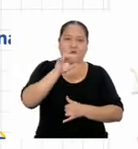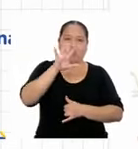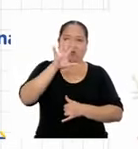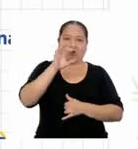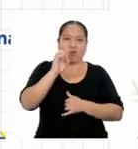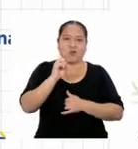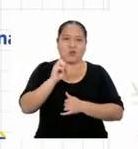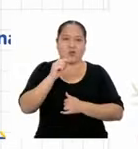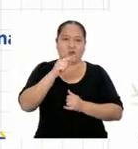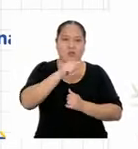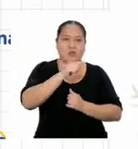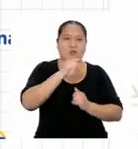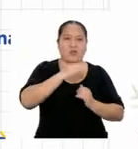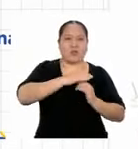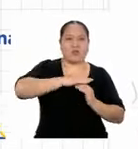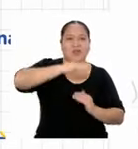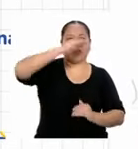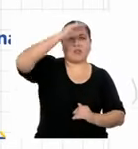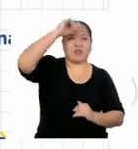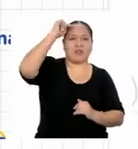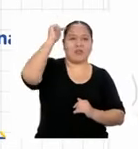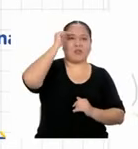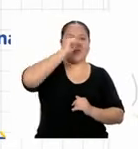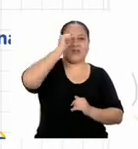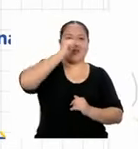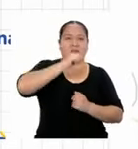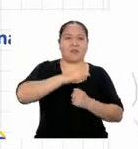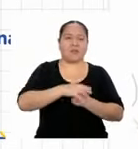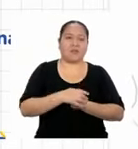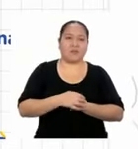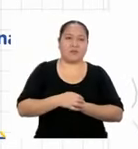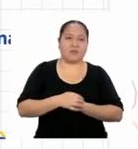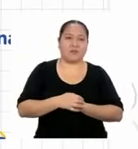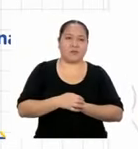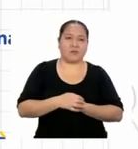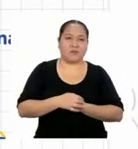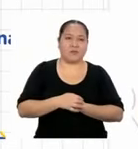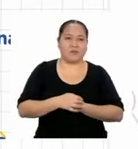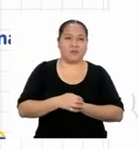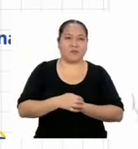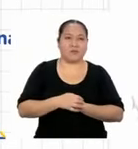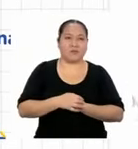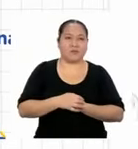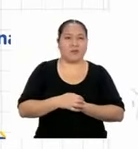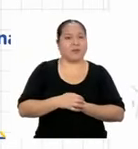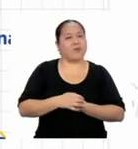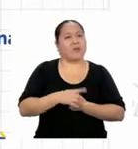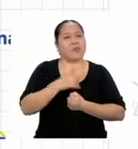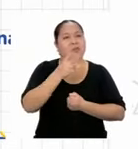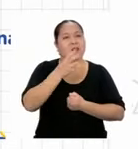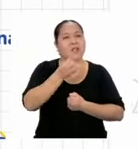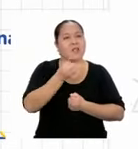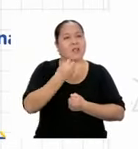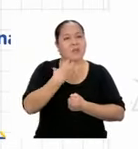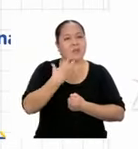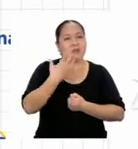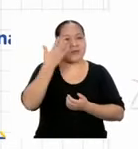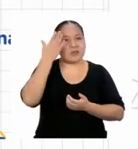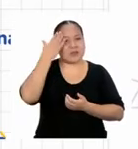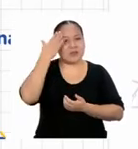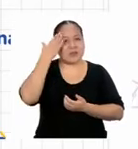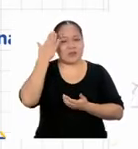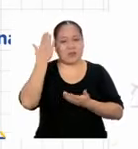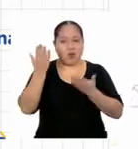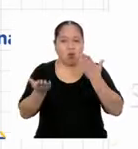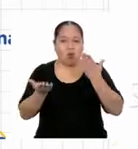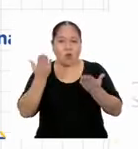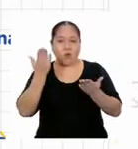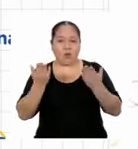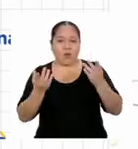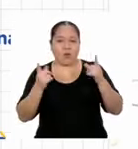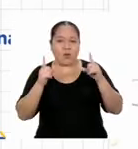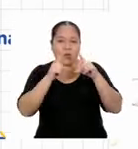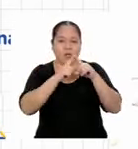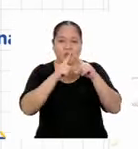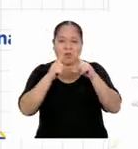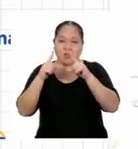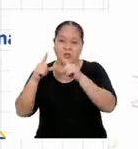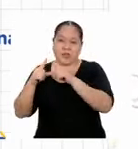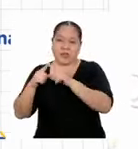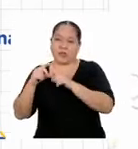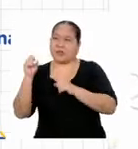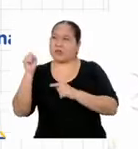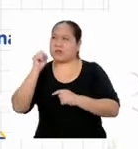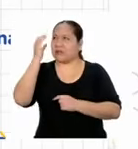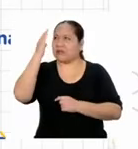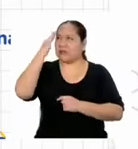calcular es la altura de ese edificio. Y dime, Jonathan, ¿sabes comparar triángulos? Sí, sí sé.